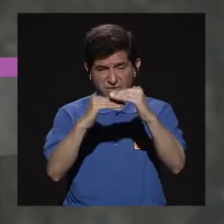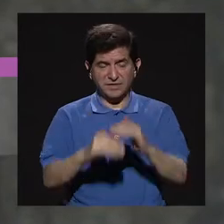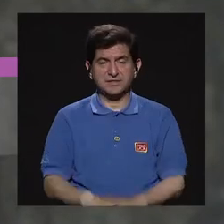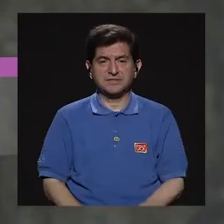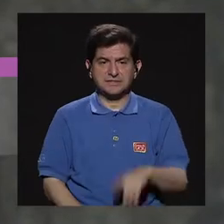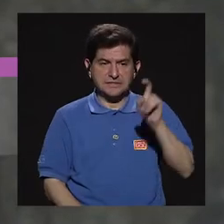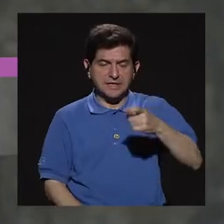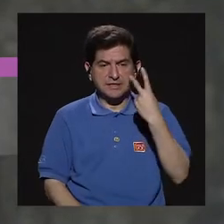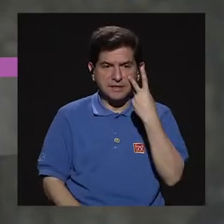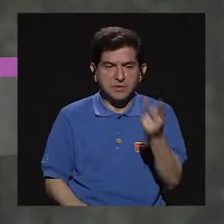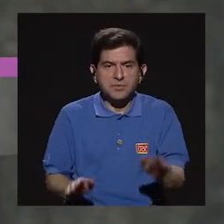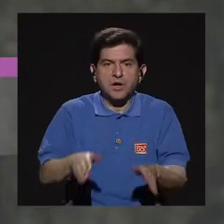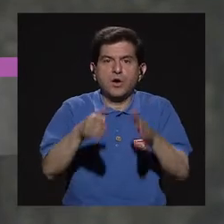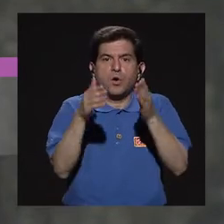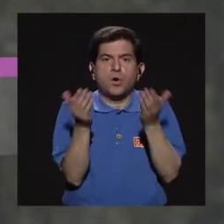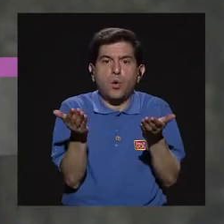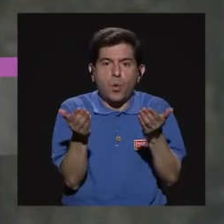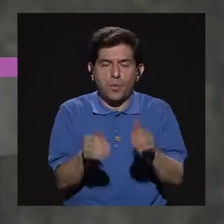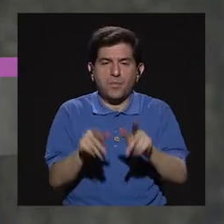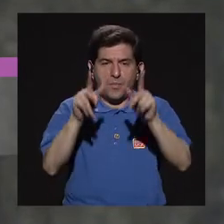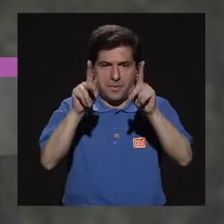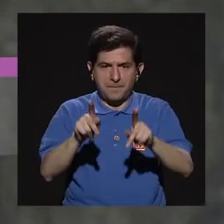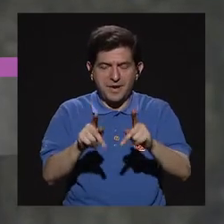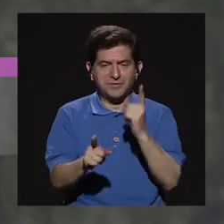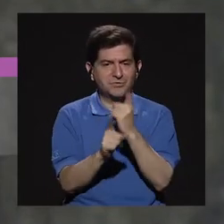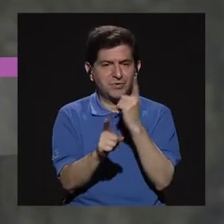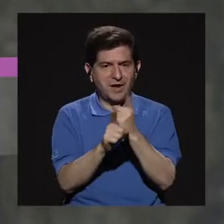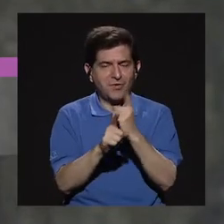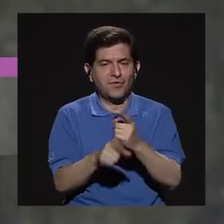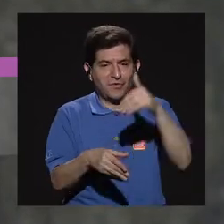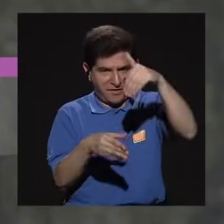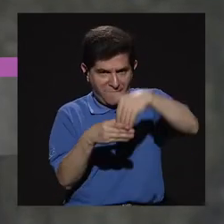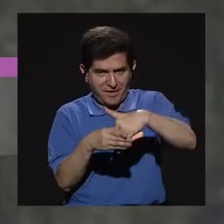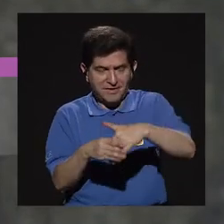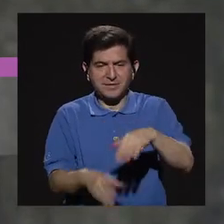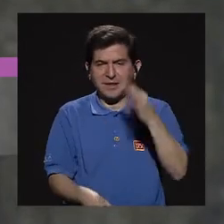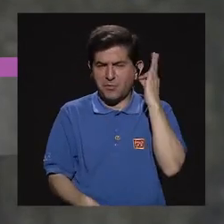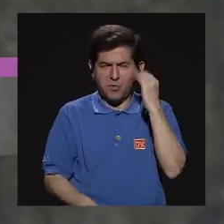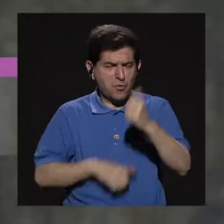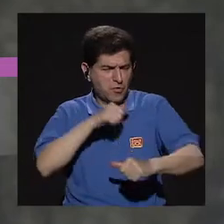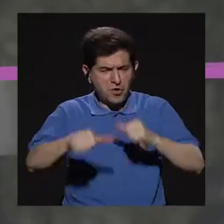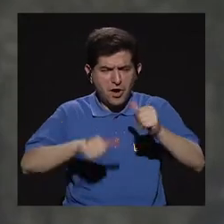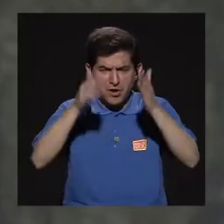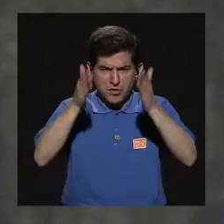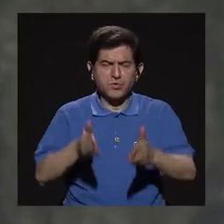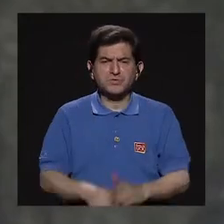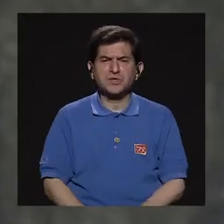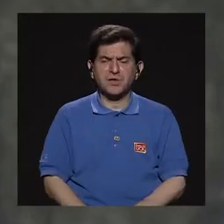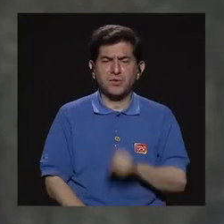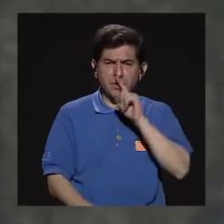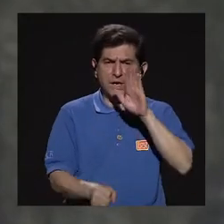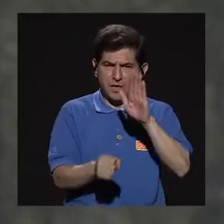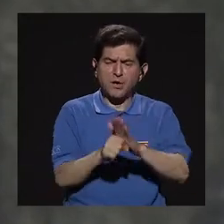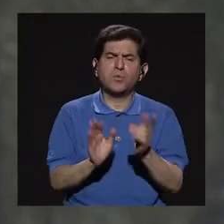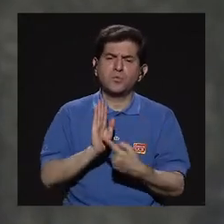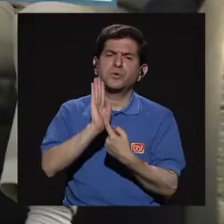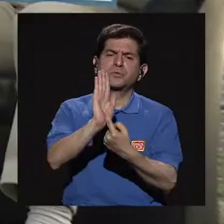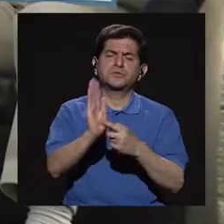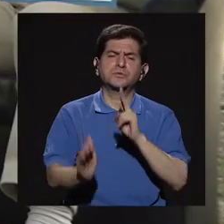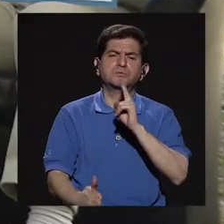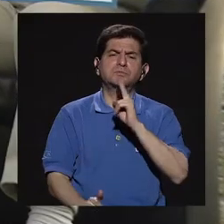ver de qué forma, digamos, tenemos a la persona idónea ahí y que sea una mujer luchadora, perseverante, comprometida.